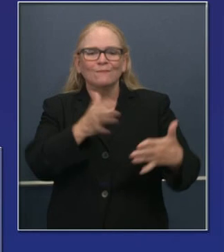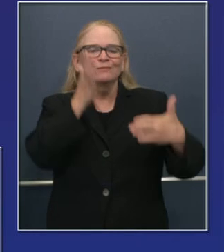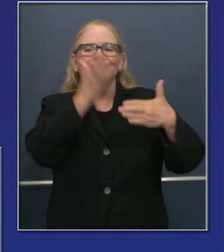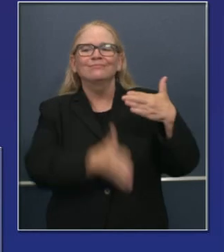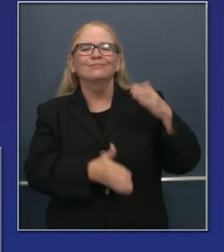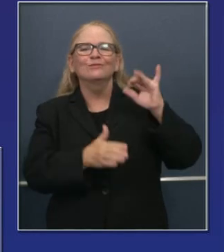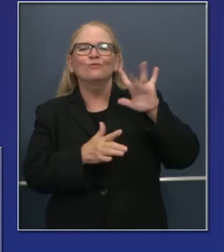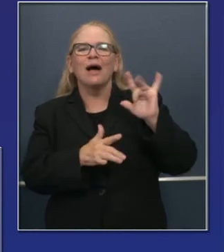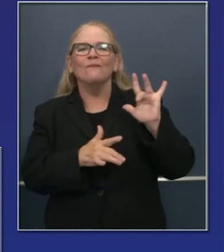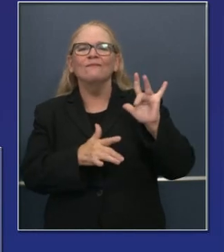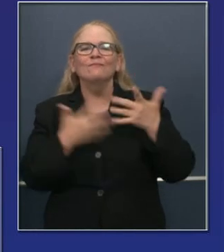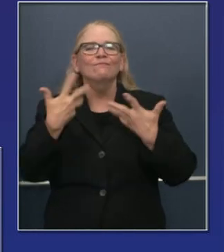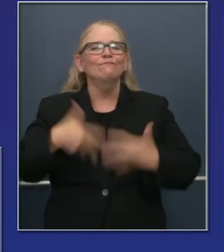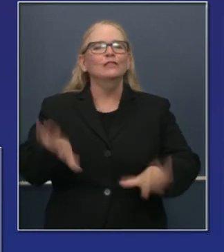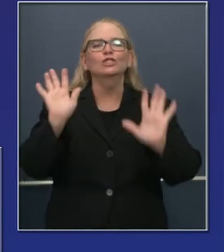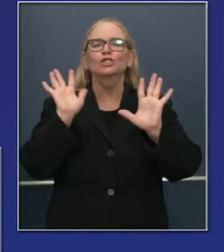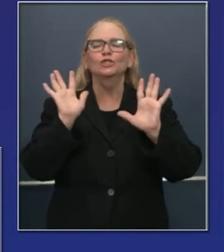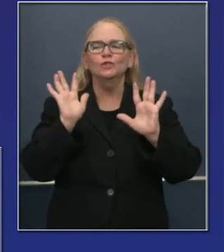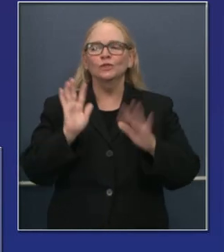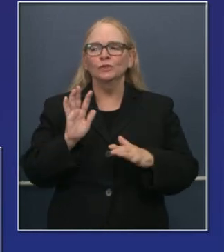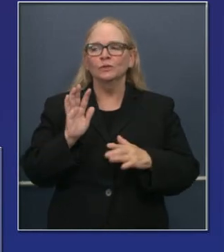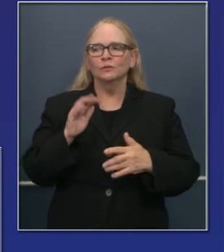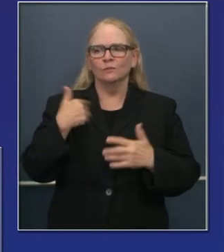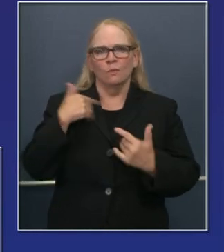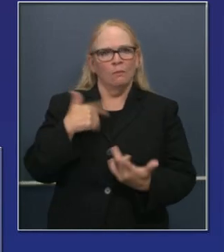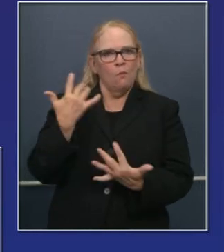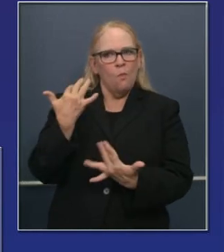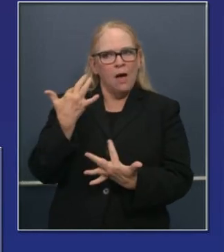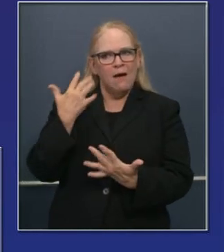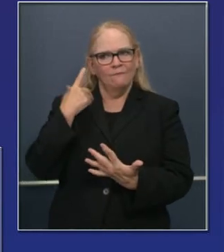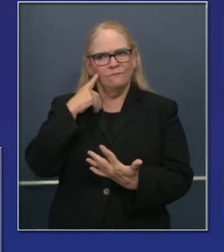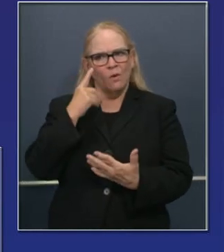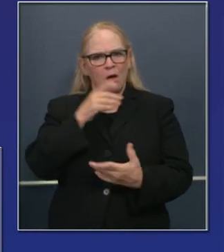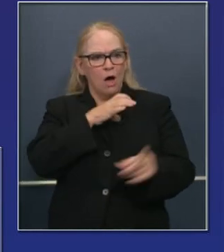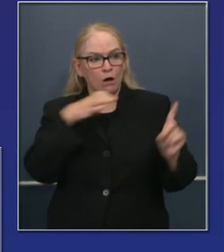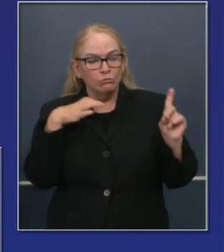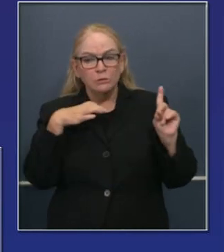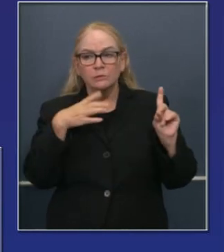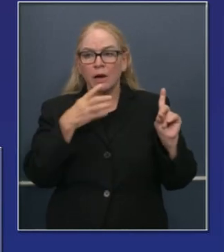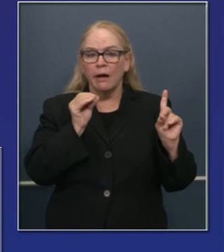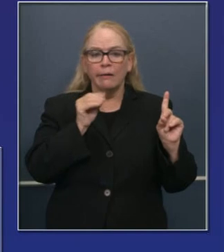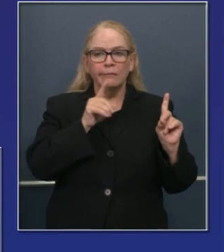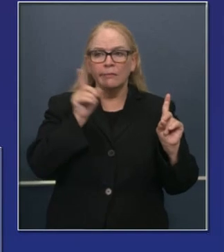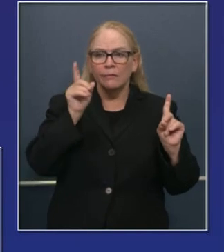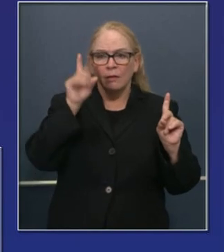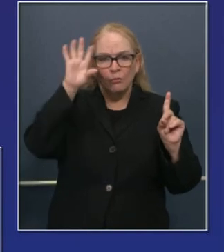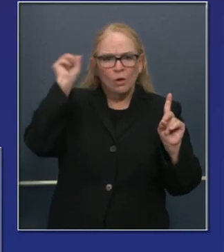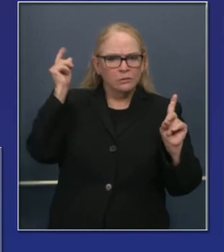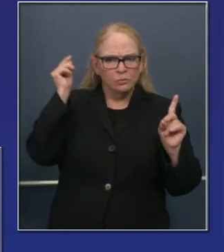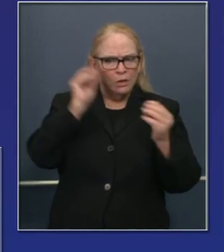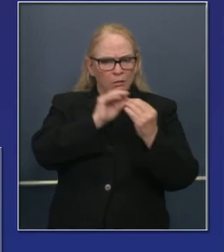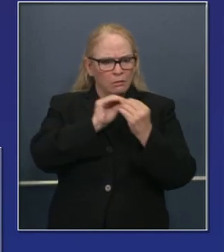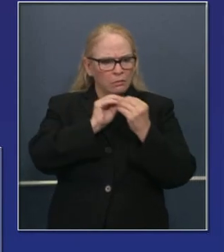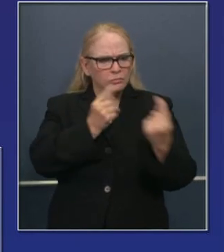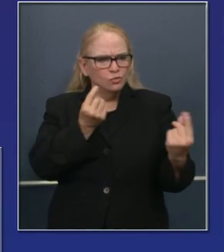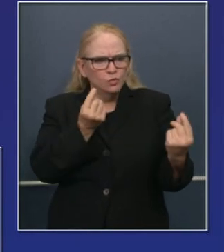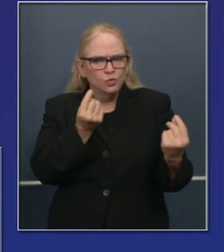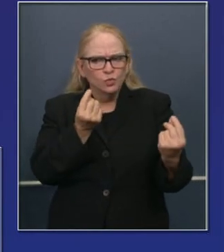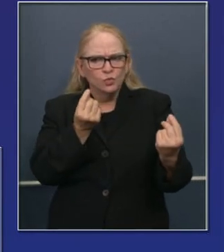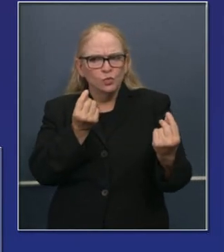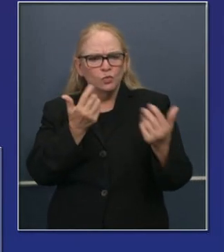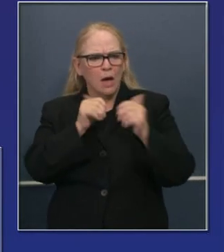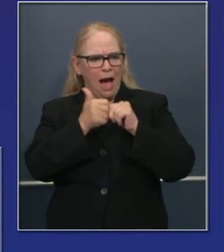el 25 de julio, habíamos estado esperando al Congreso y al presidente que respondiera a esto, y